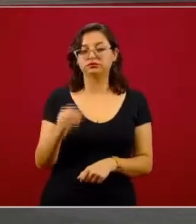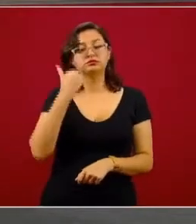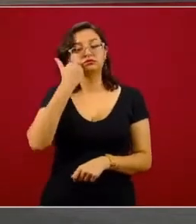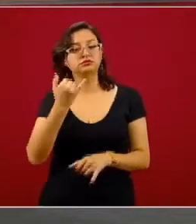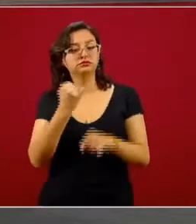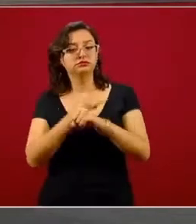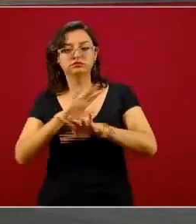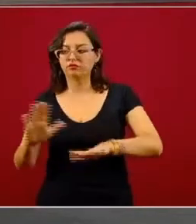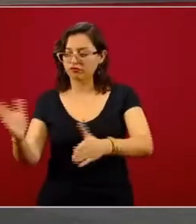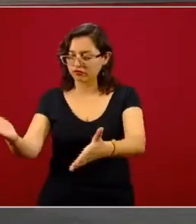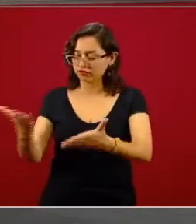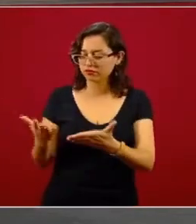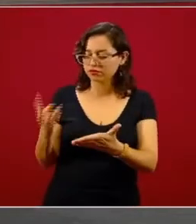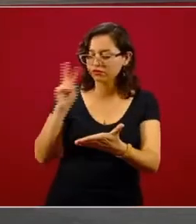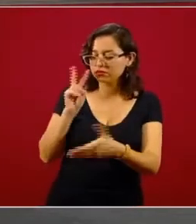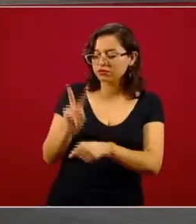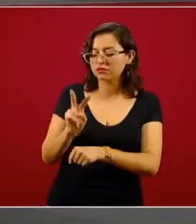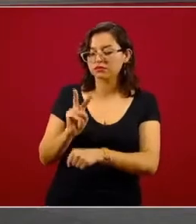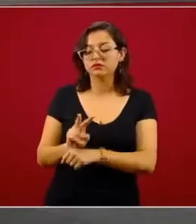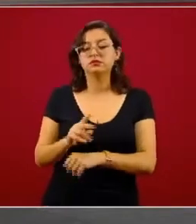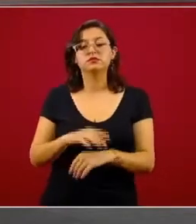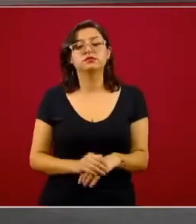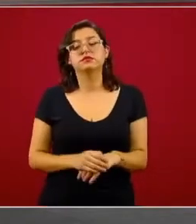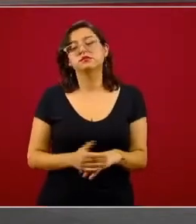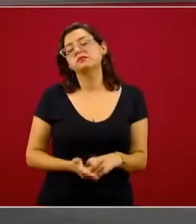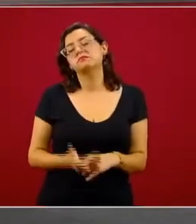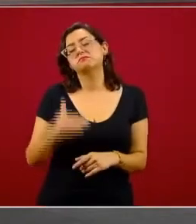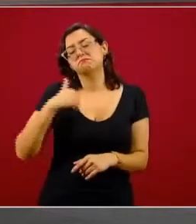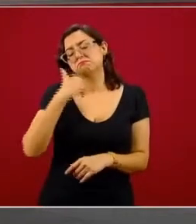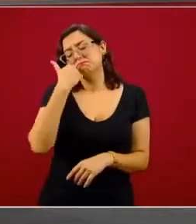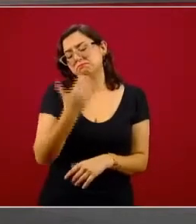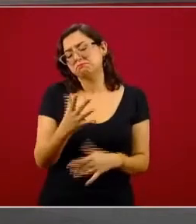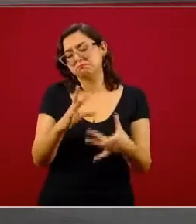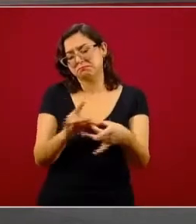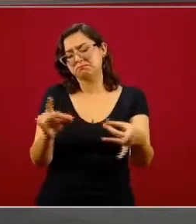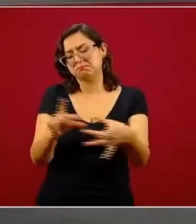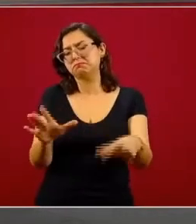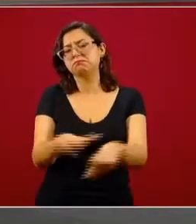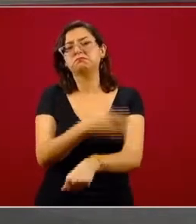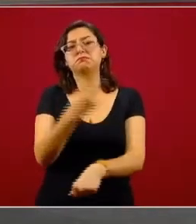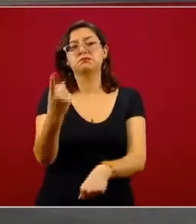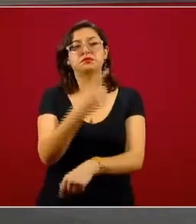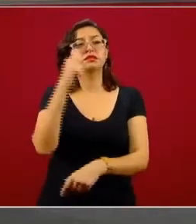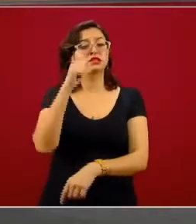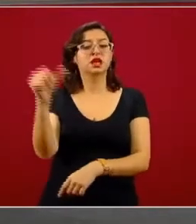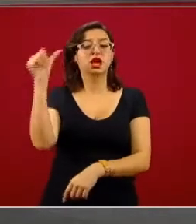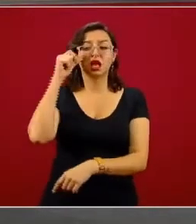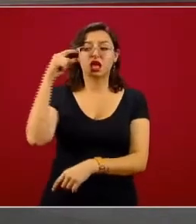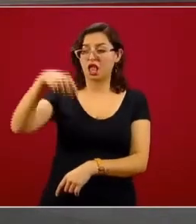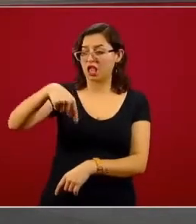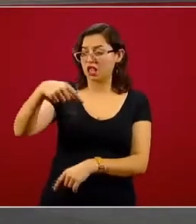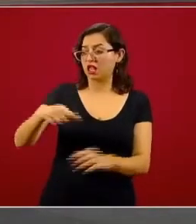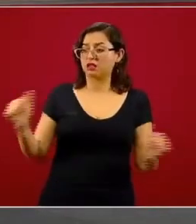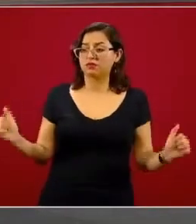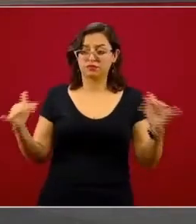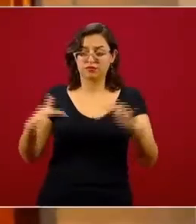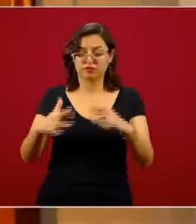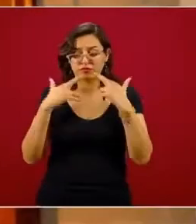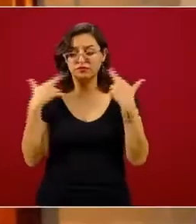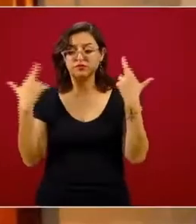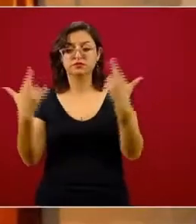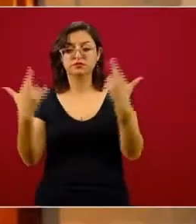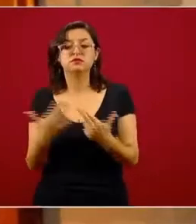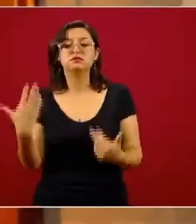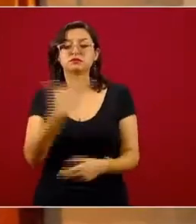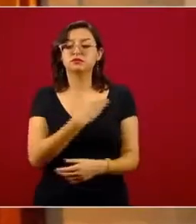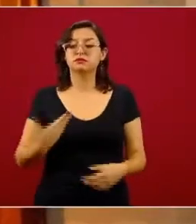esto porque el día de ayer, reunidos aquí en Palacio Nacional, surgió esta instrucción